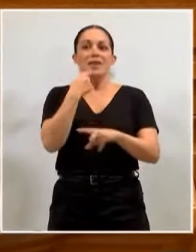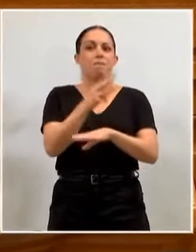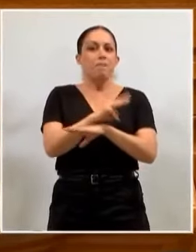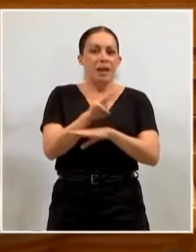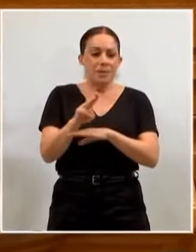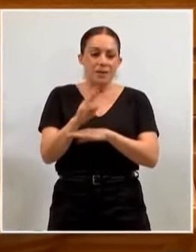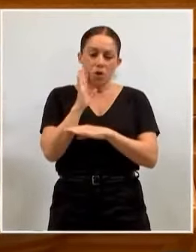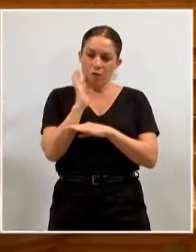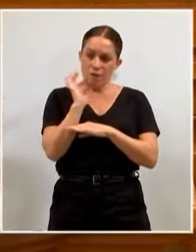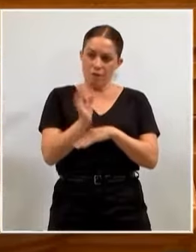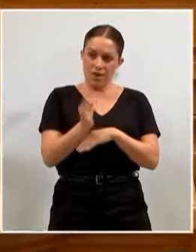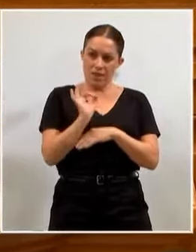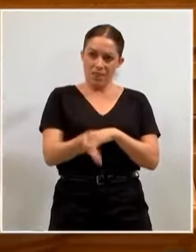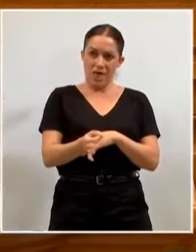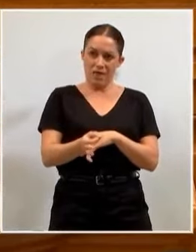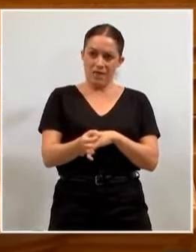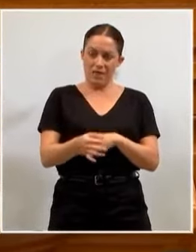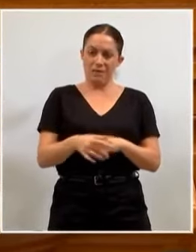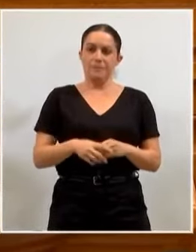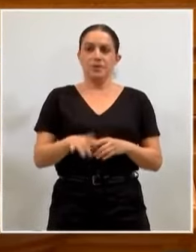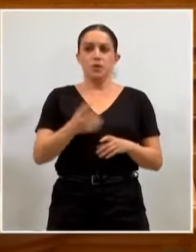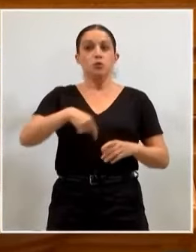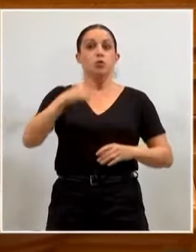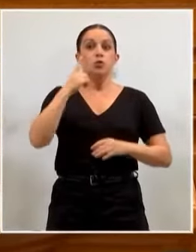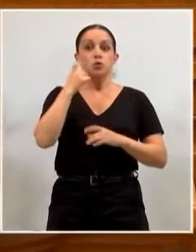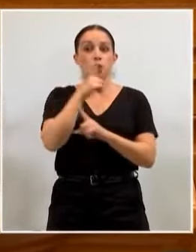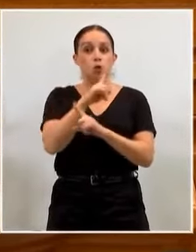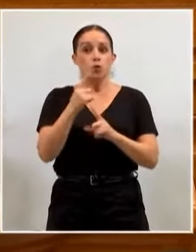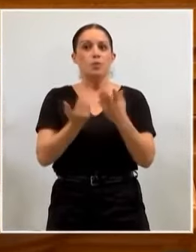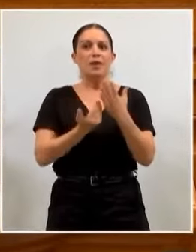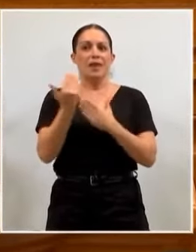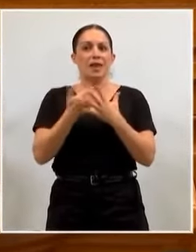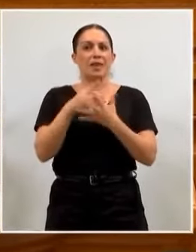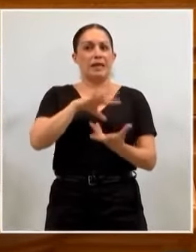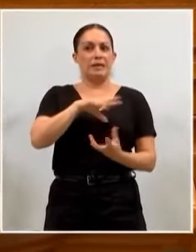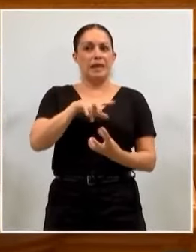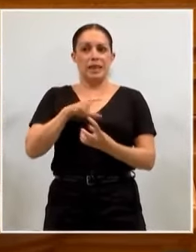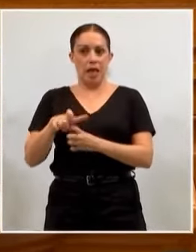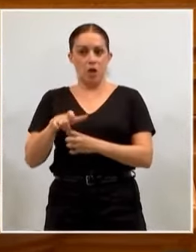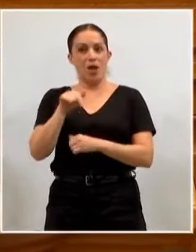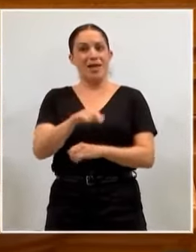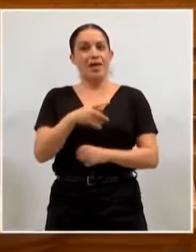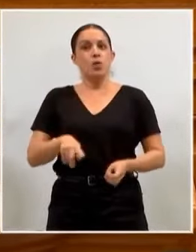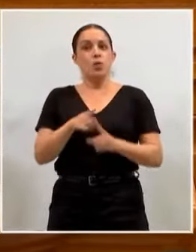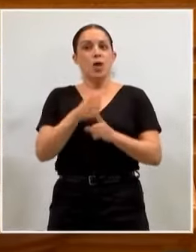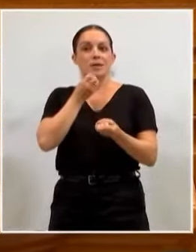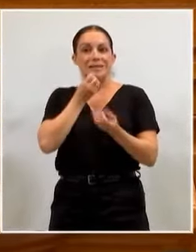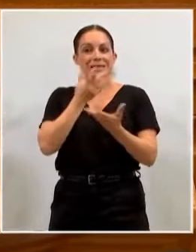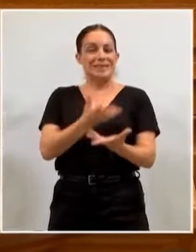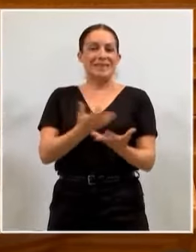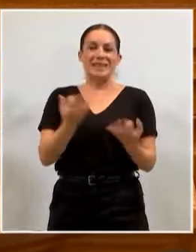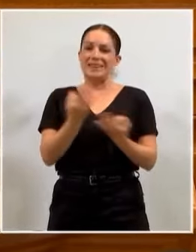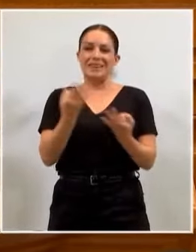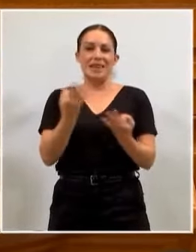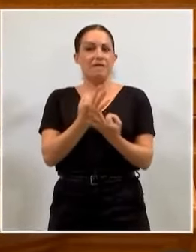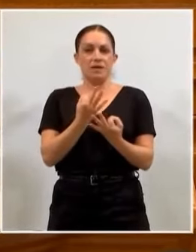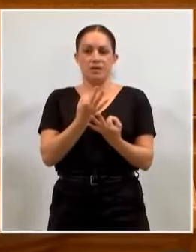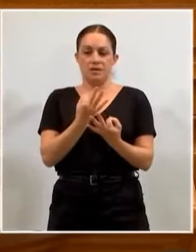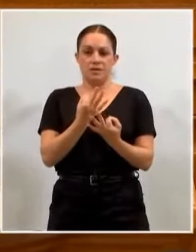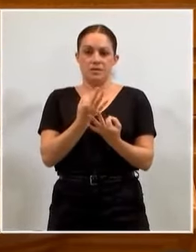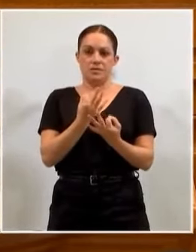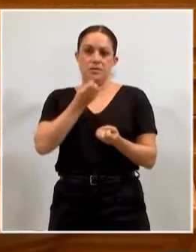verdad. No se acostumbran ustedes a lo que ven todos los días por los telediarios. Aquí tiene que cotizar que lo que se diga,